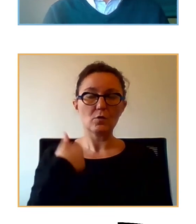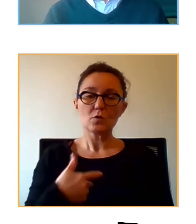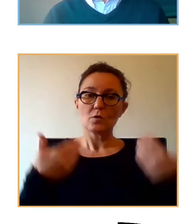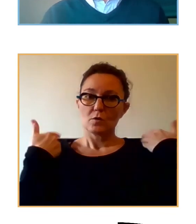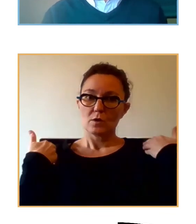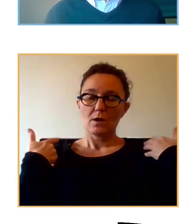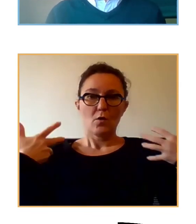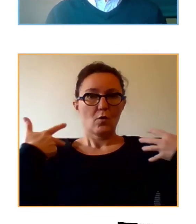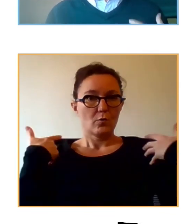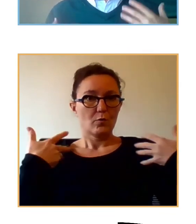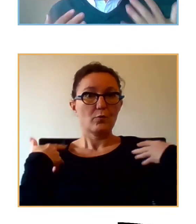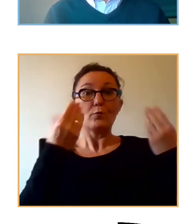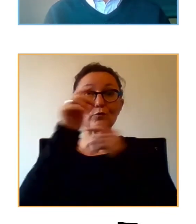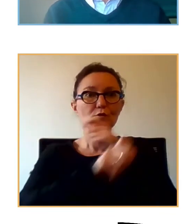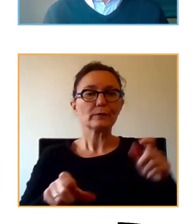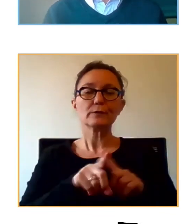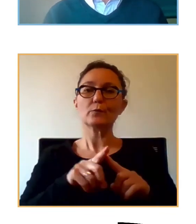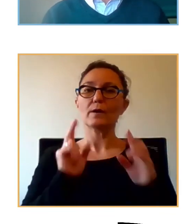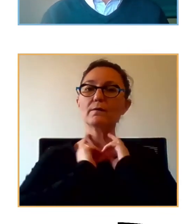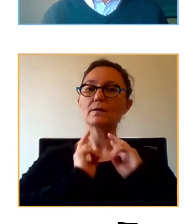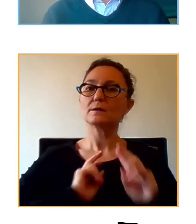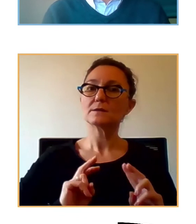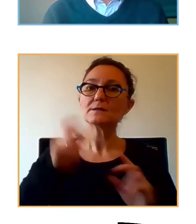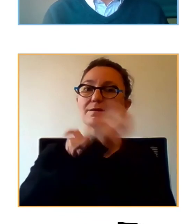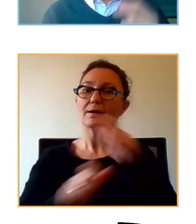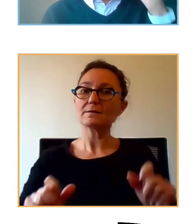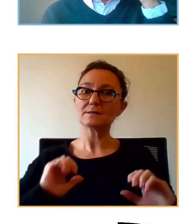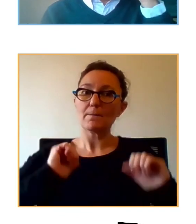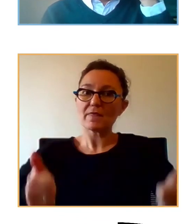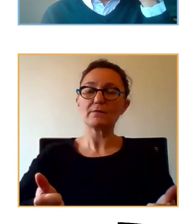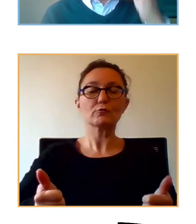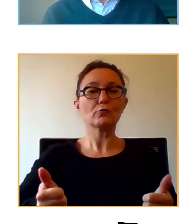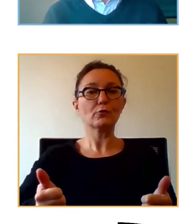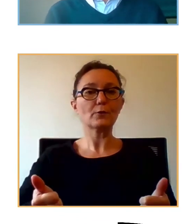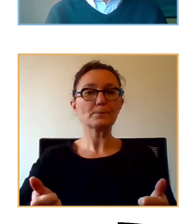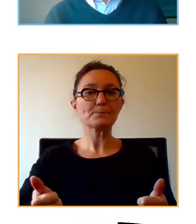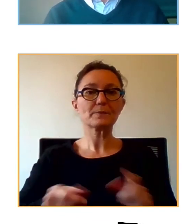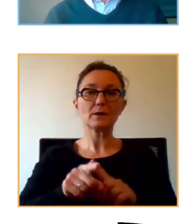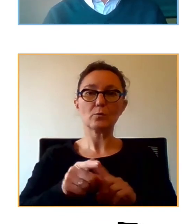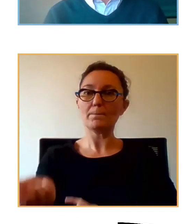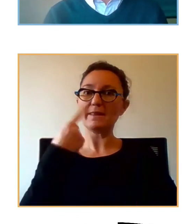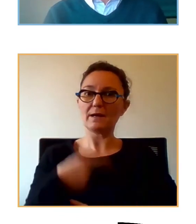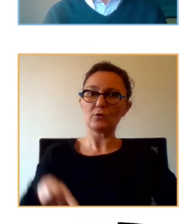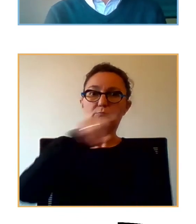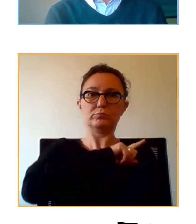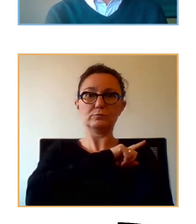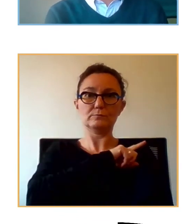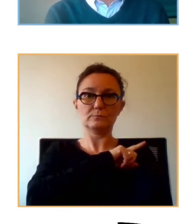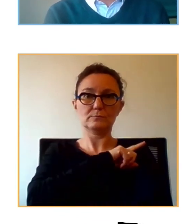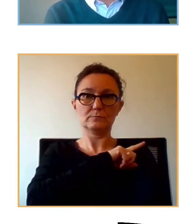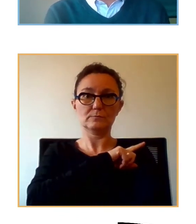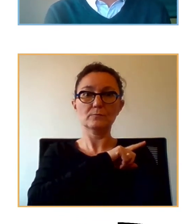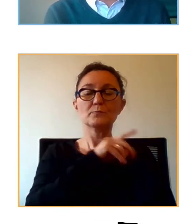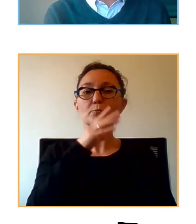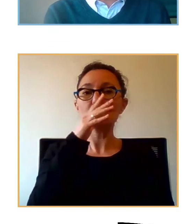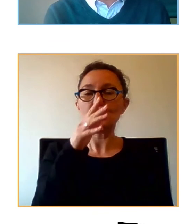con mucho estrés, y llega un momento en que la gente está empezando a tener que abusar de medicación, de acceso a la medicación, pues porque no puede